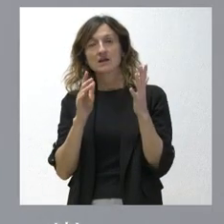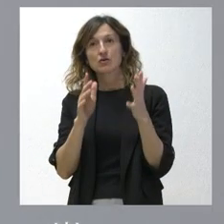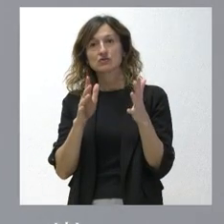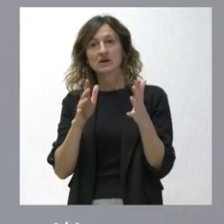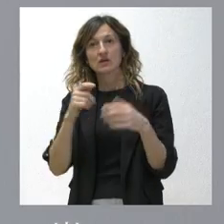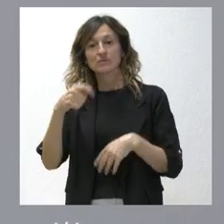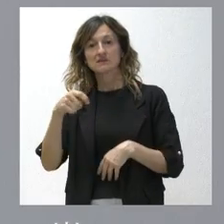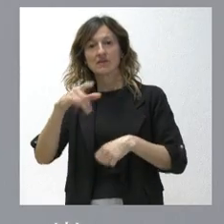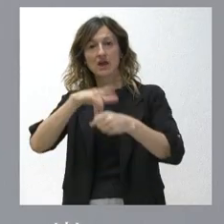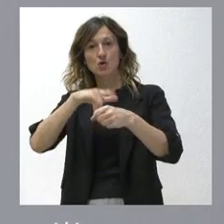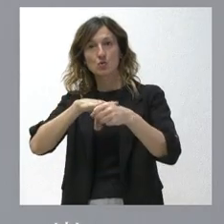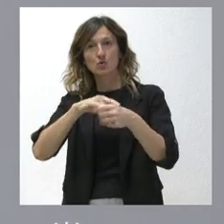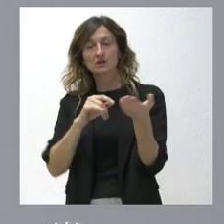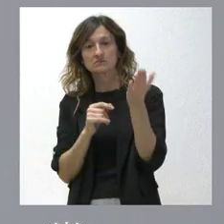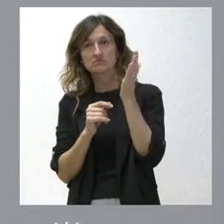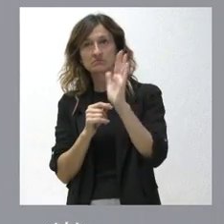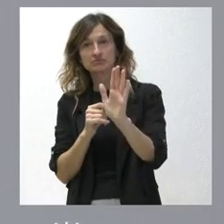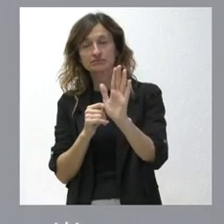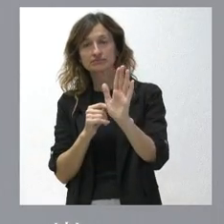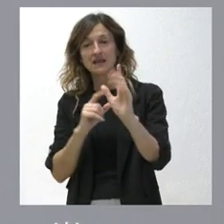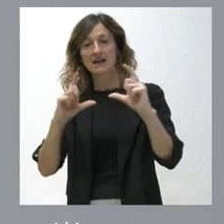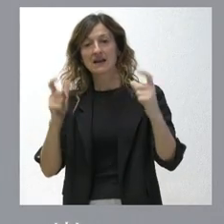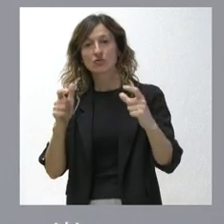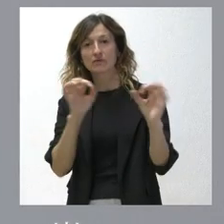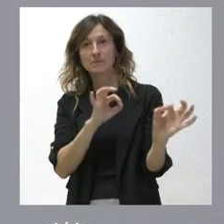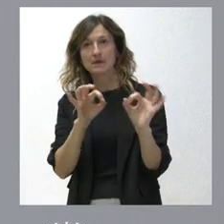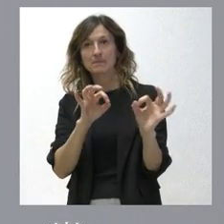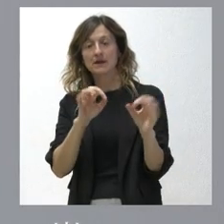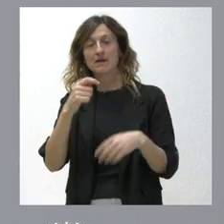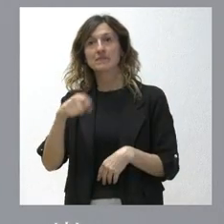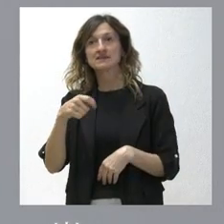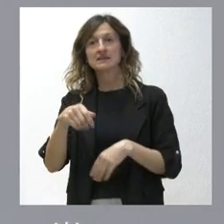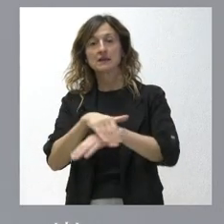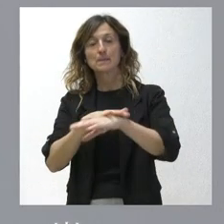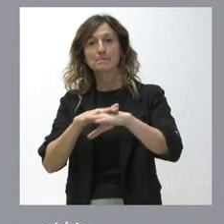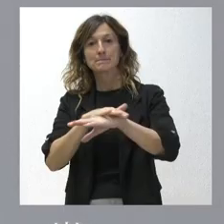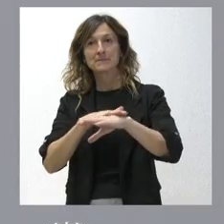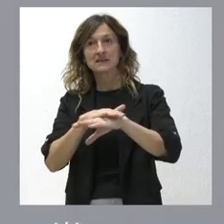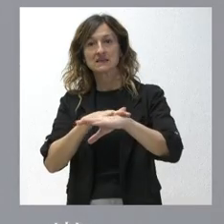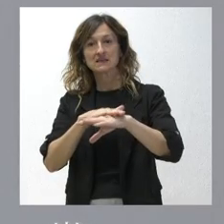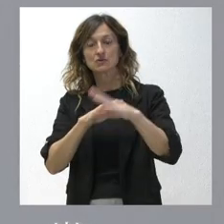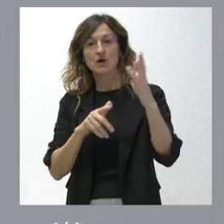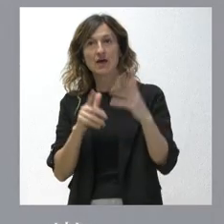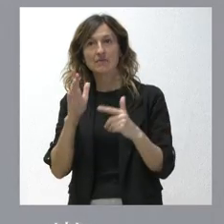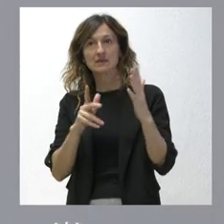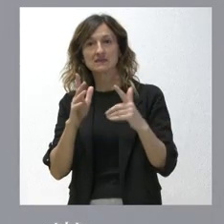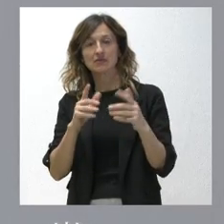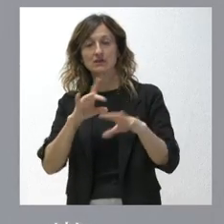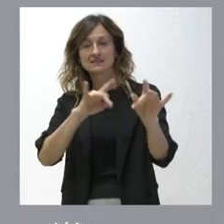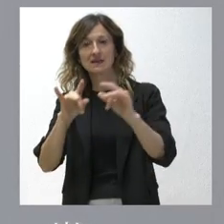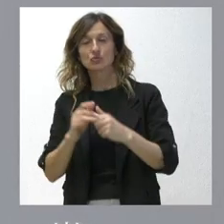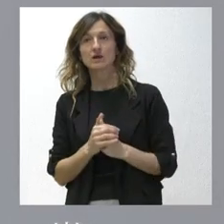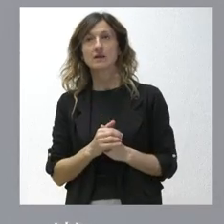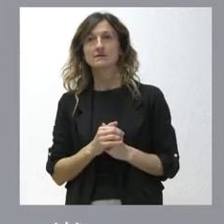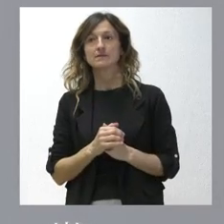Presidencia este lunes inmediato en la reunión preparatoria, que presidirá el ministro para las Administraciones Territoriales